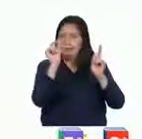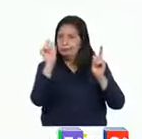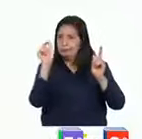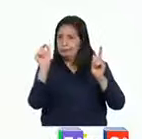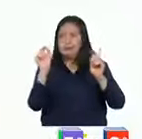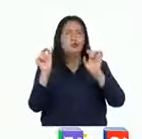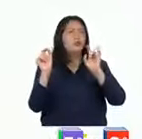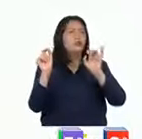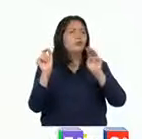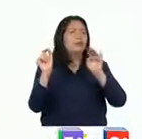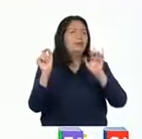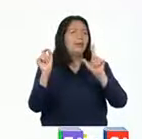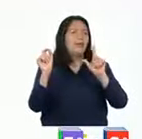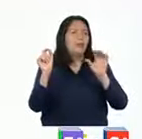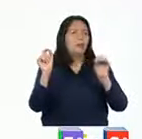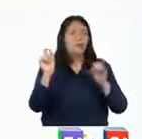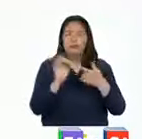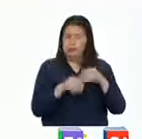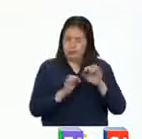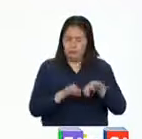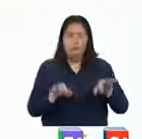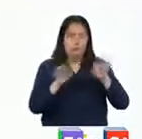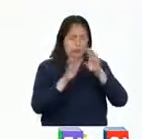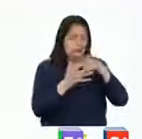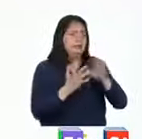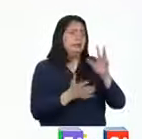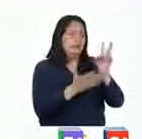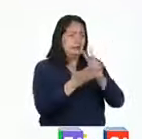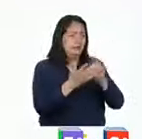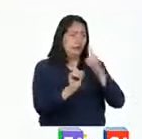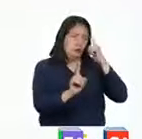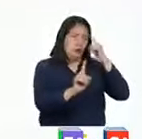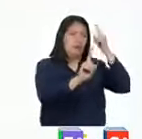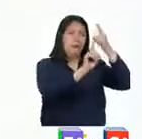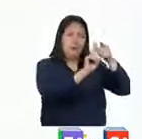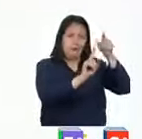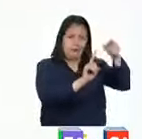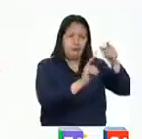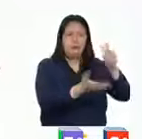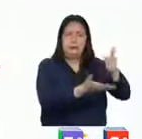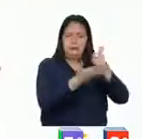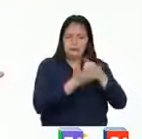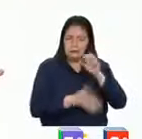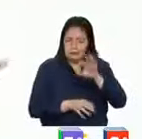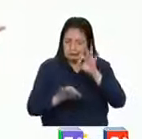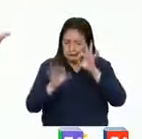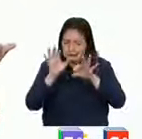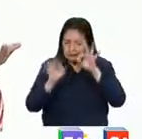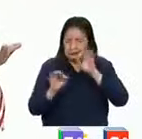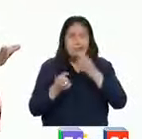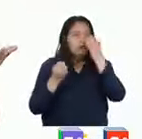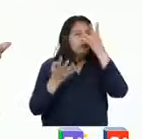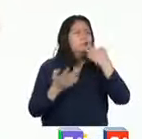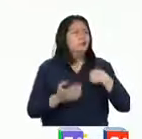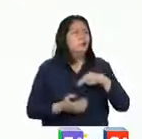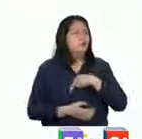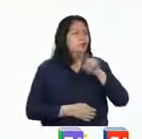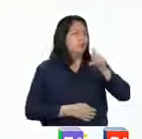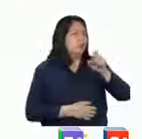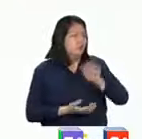Hemos aprendido la importancia de leer con un propósito, ya que este nos ayuda a identificar la información que necesitamos.